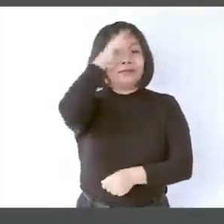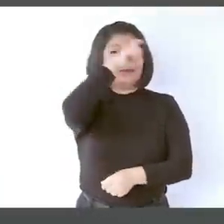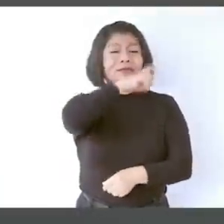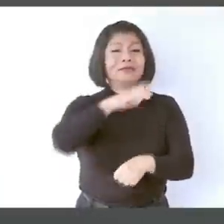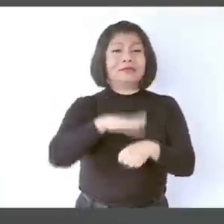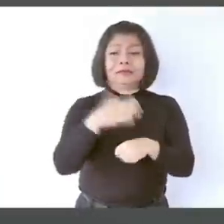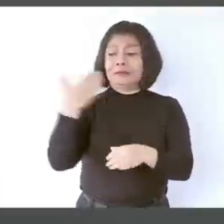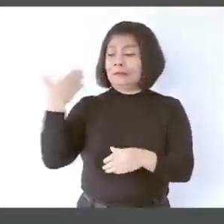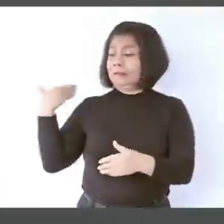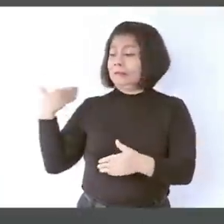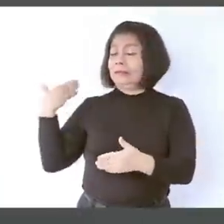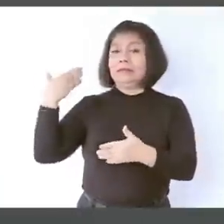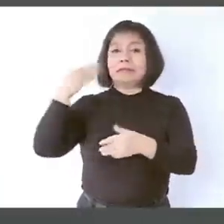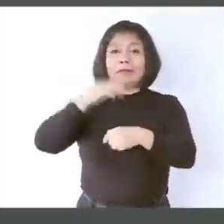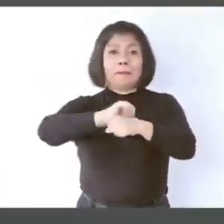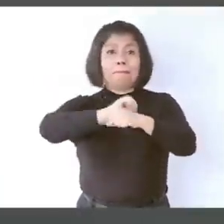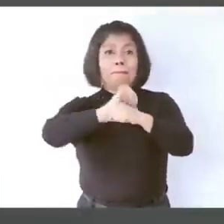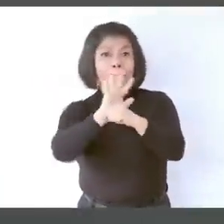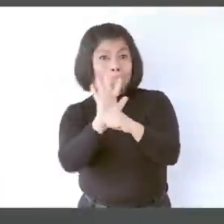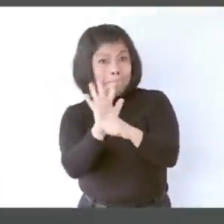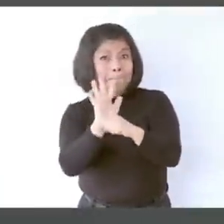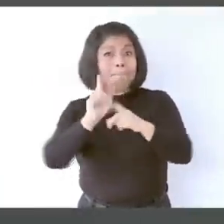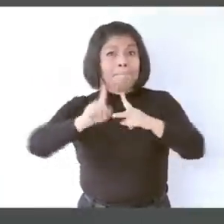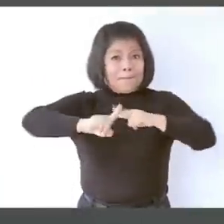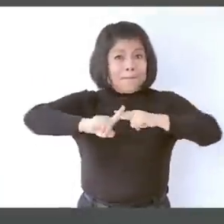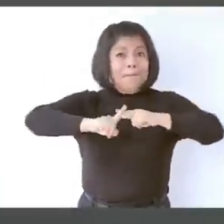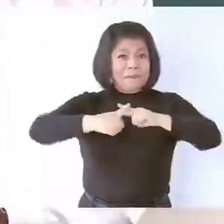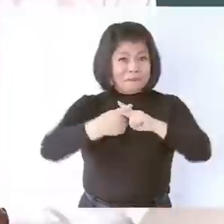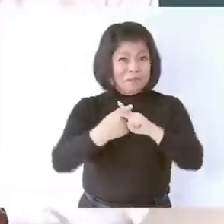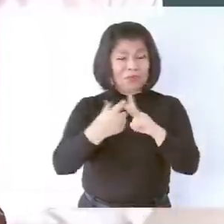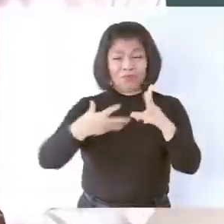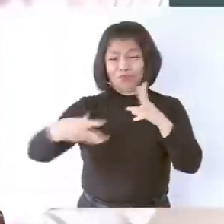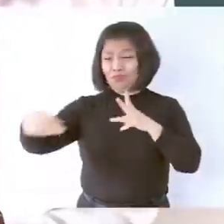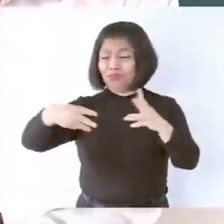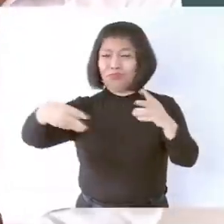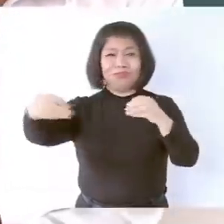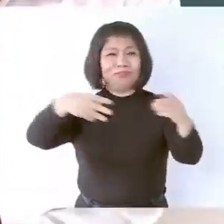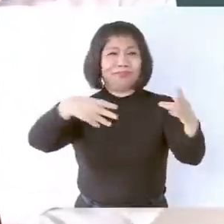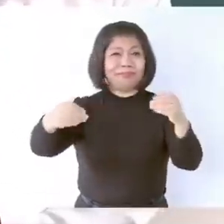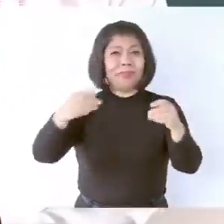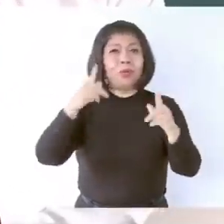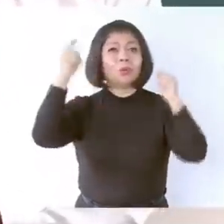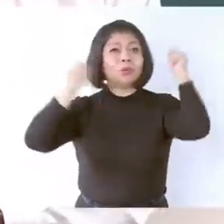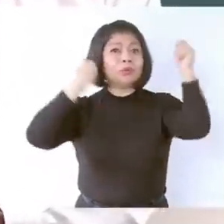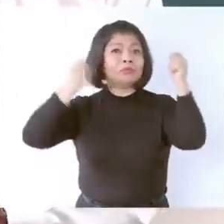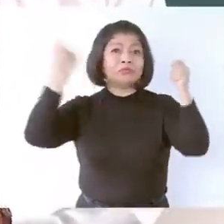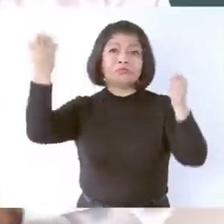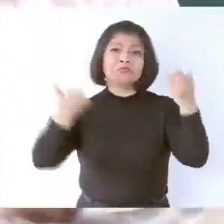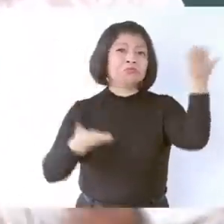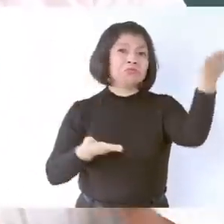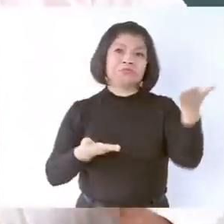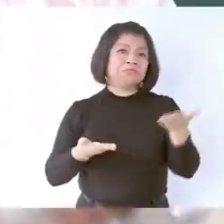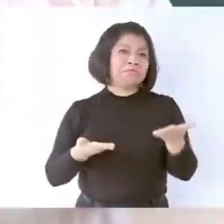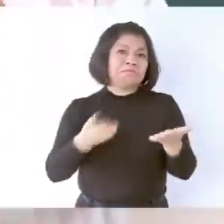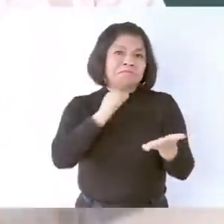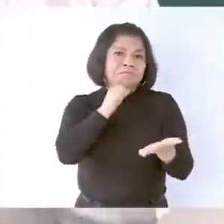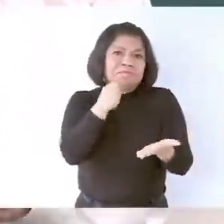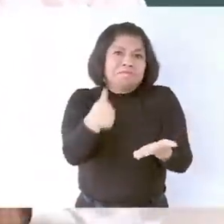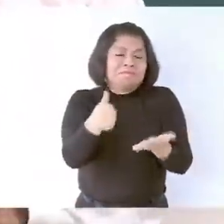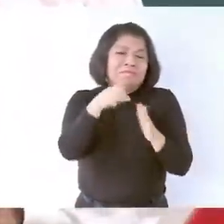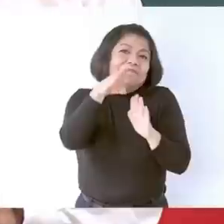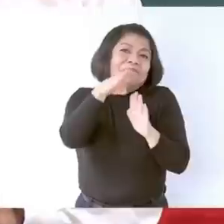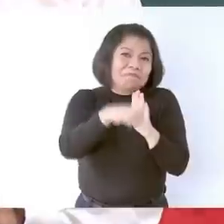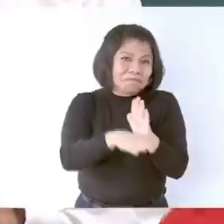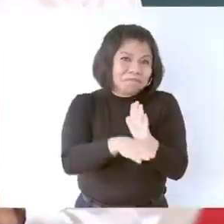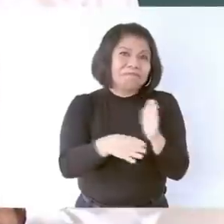las afectaciones al turismo, porque tenemos que